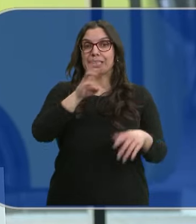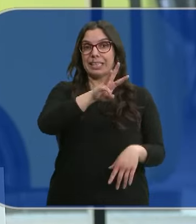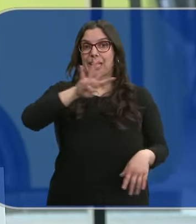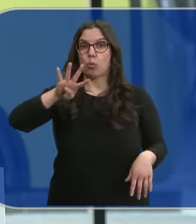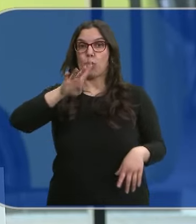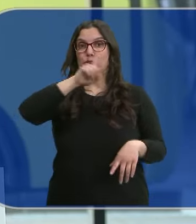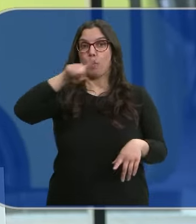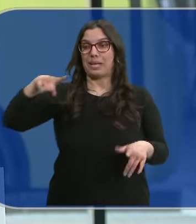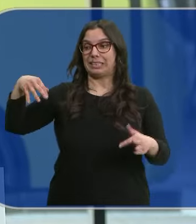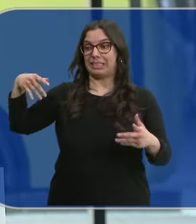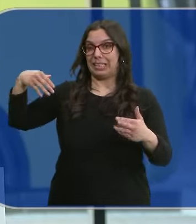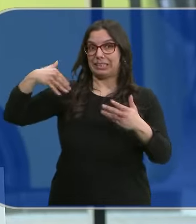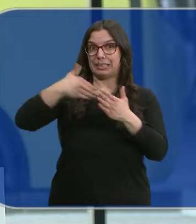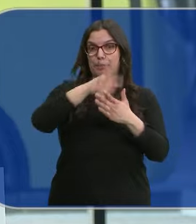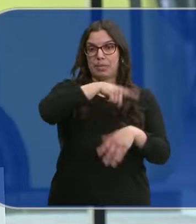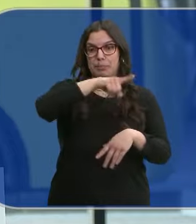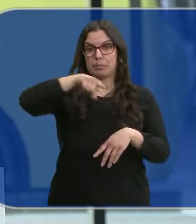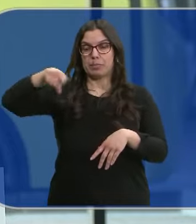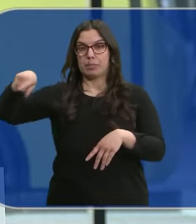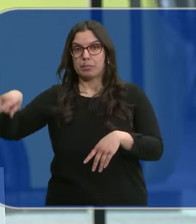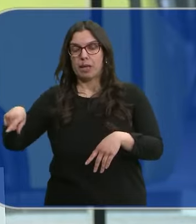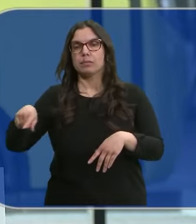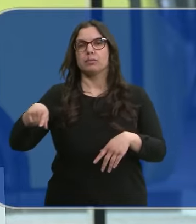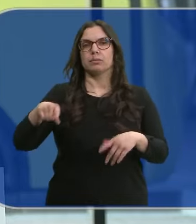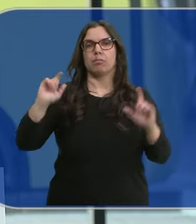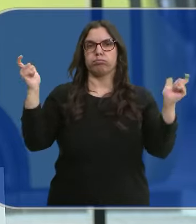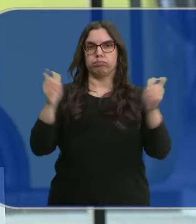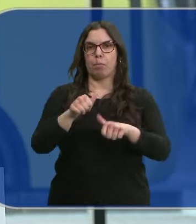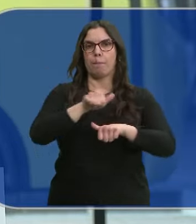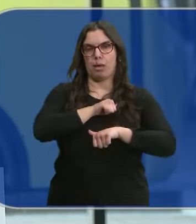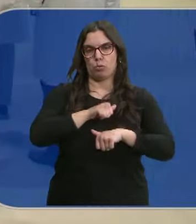meses de bajada interanual del paro.